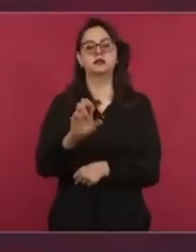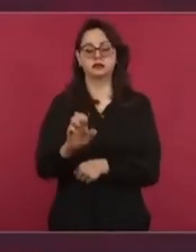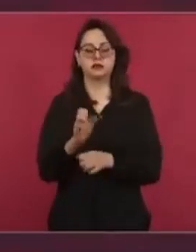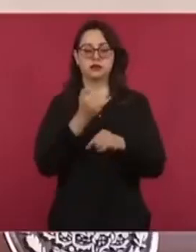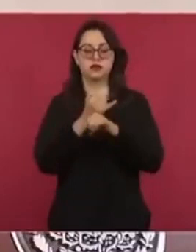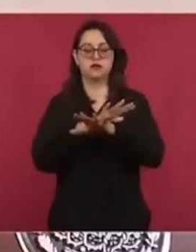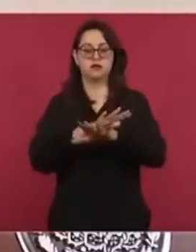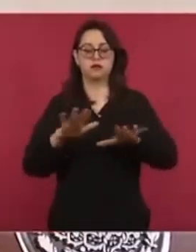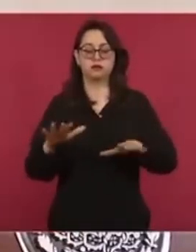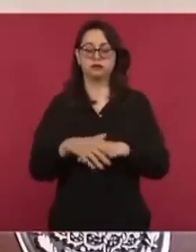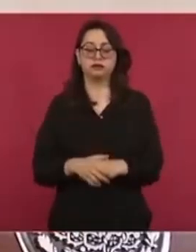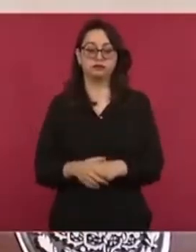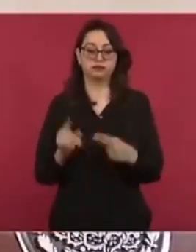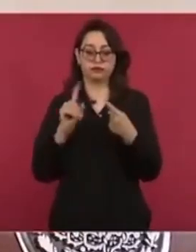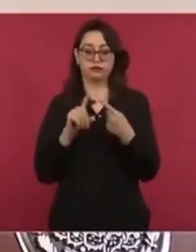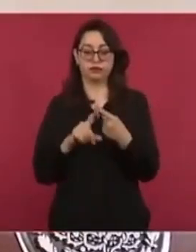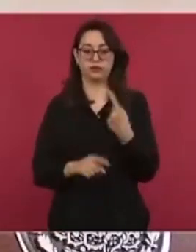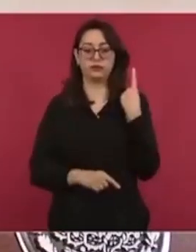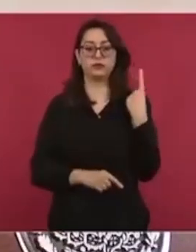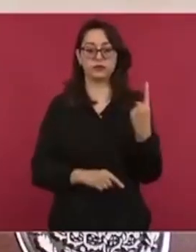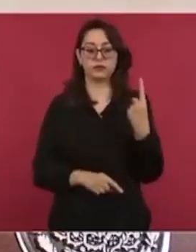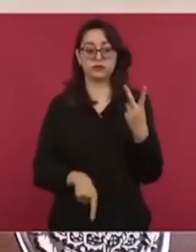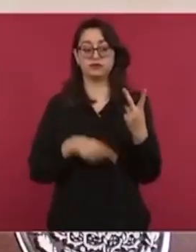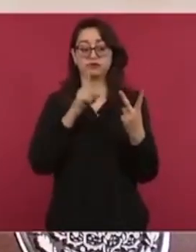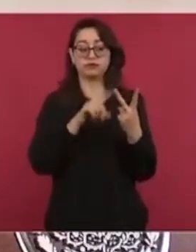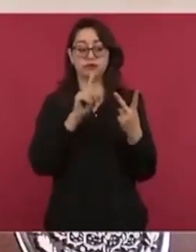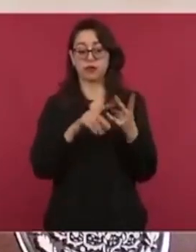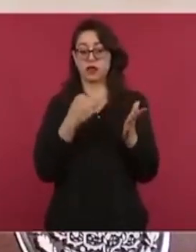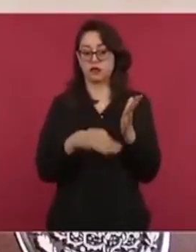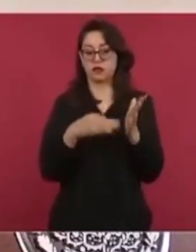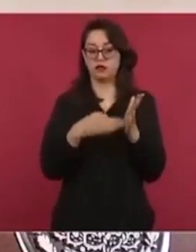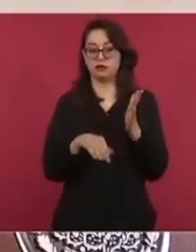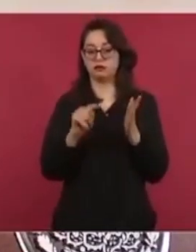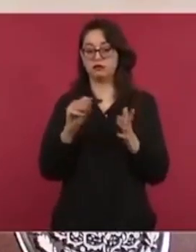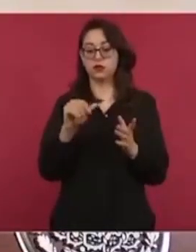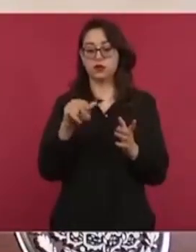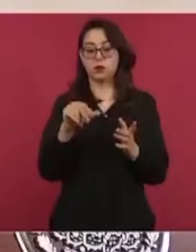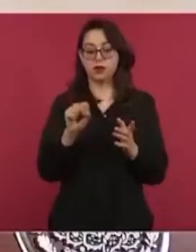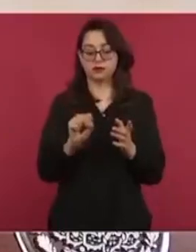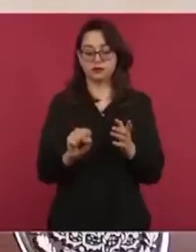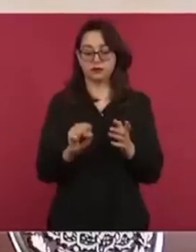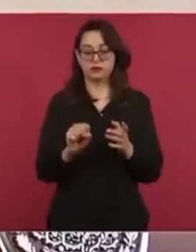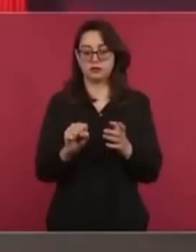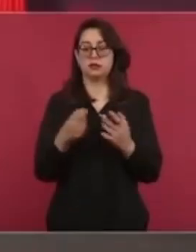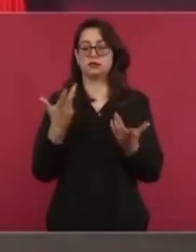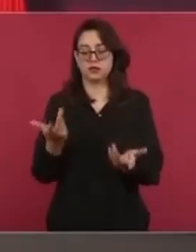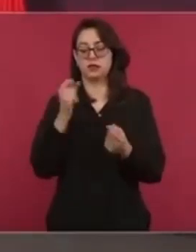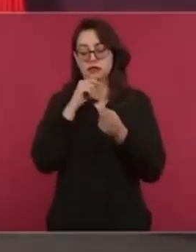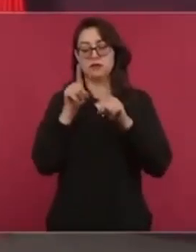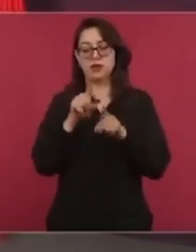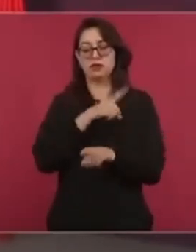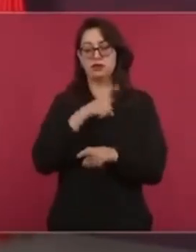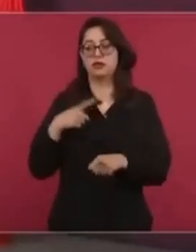esperemos que las autoridades de Israel ayuden en el caso de la extradición